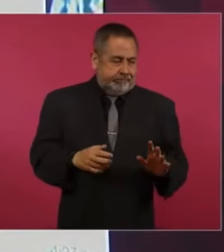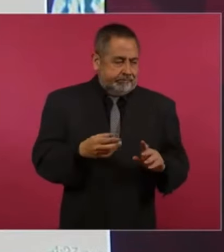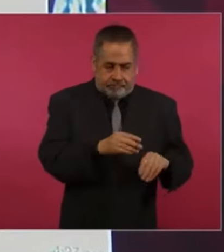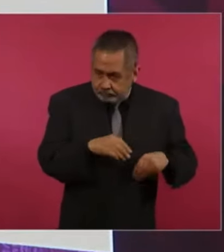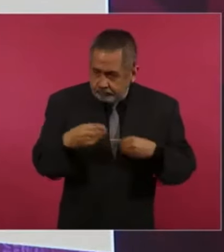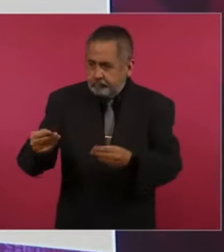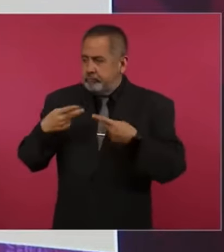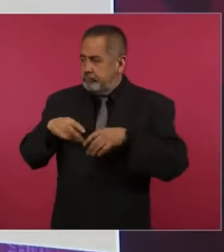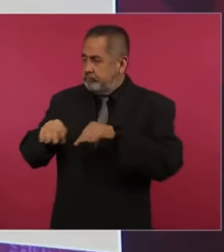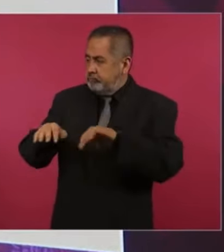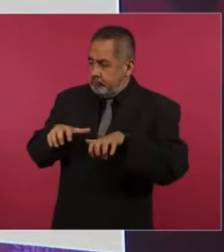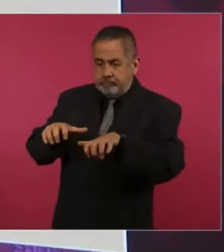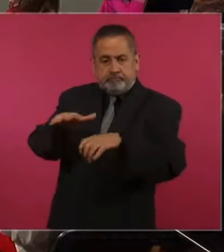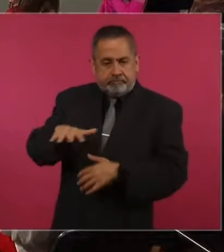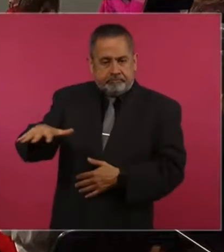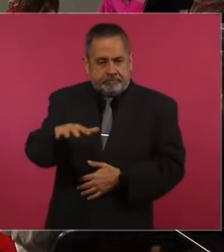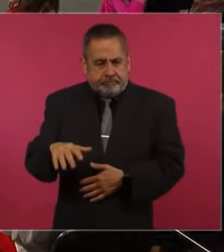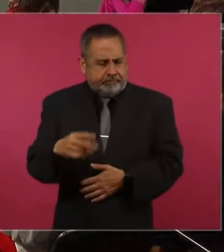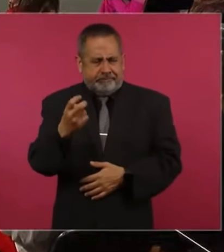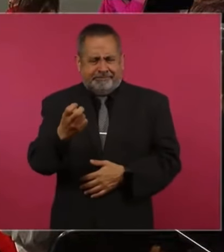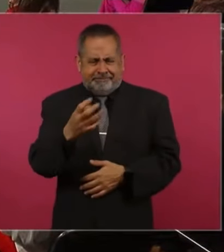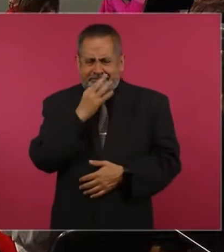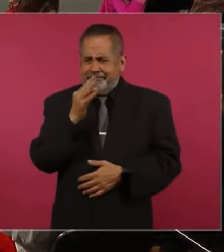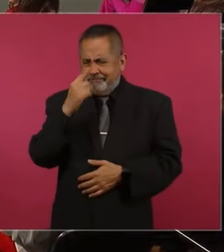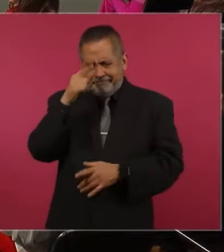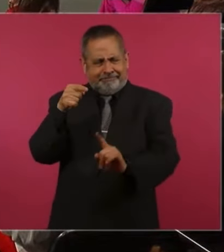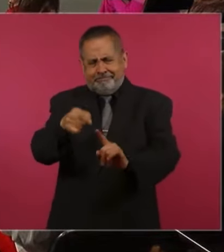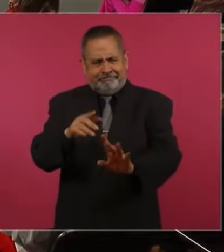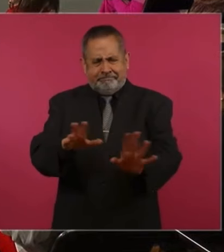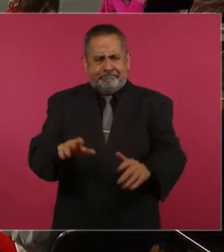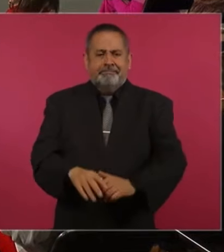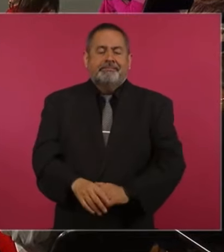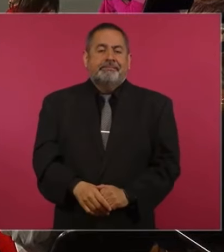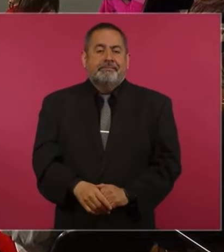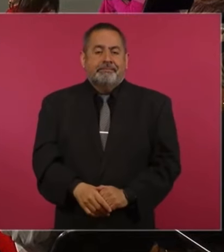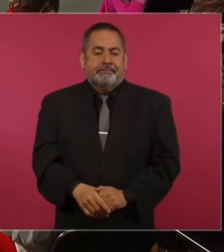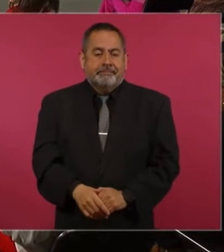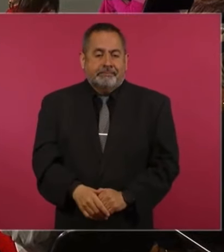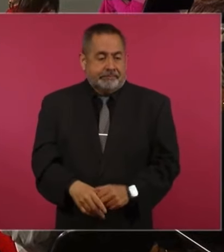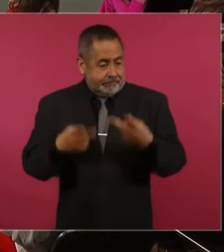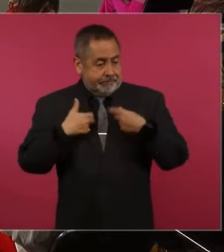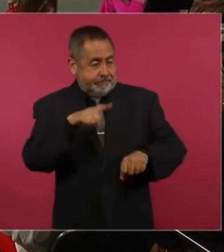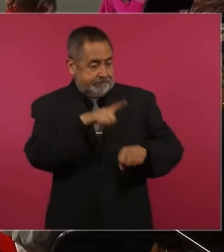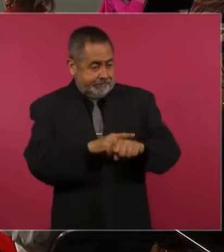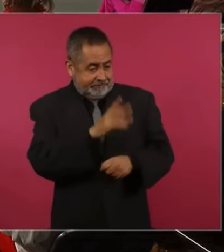trabajadores. Es así de sencillo y no es nada personal.